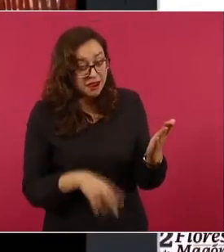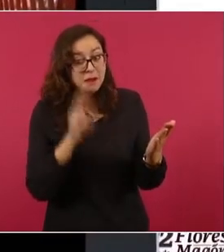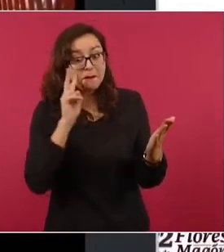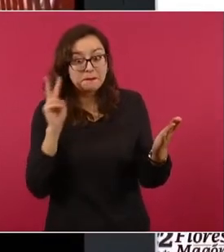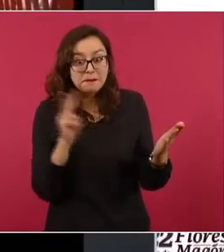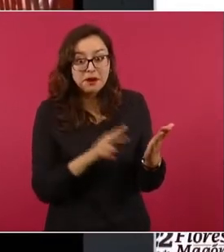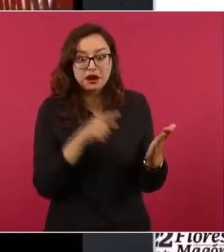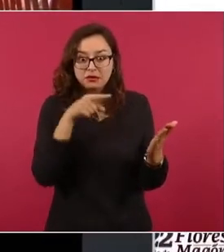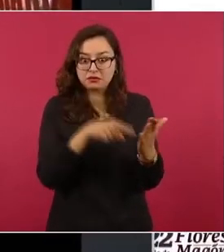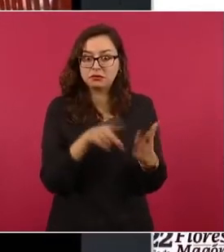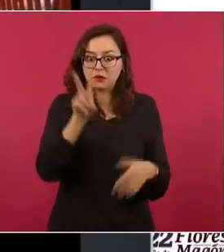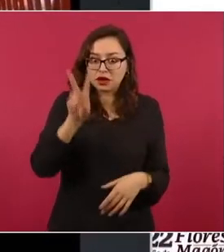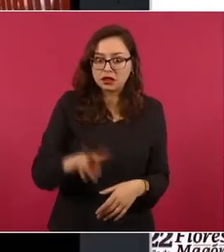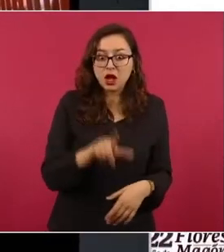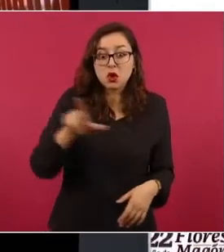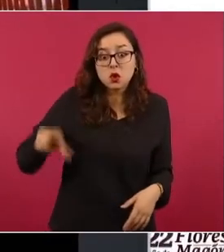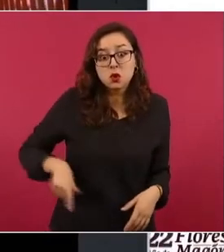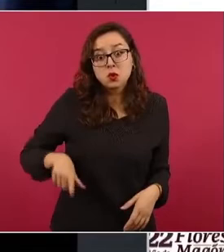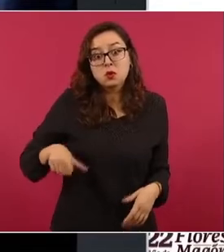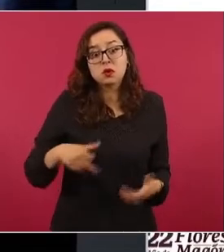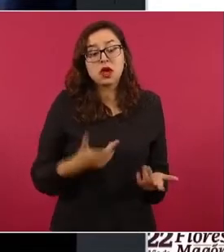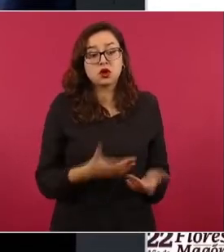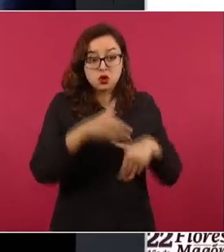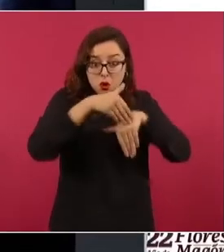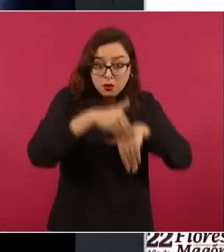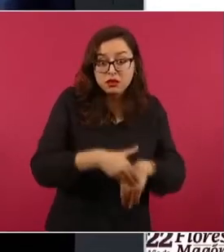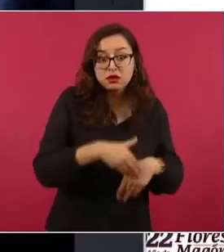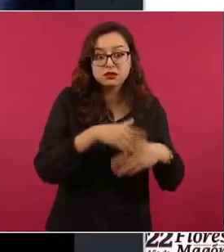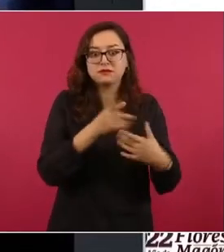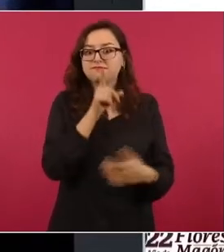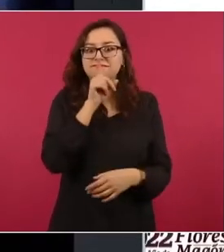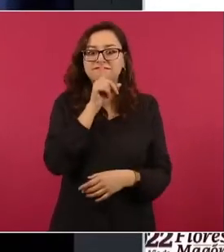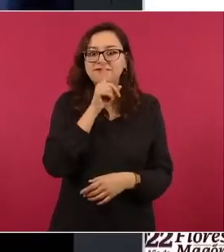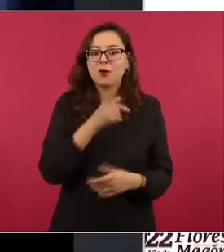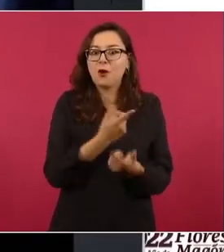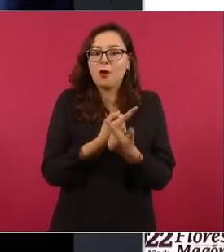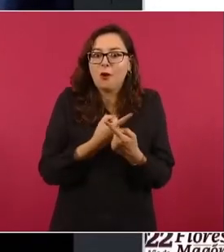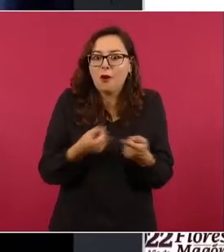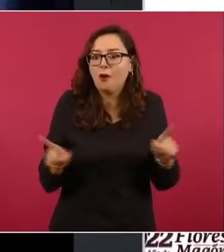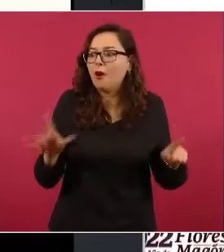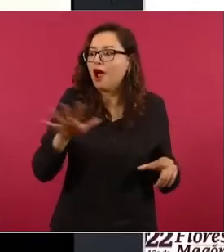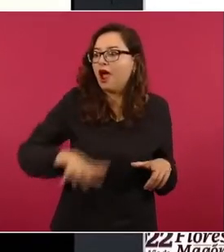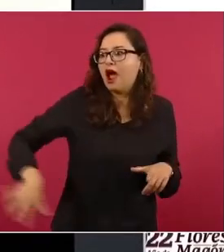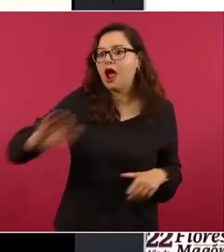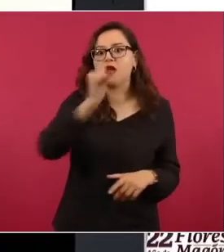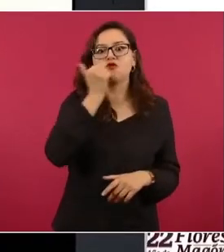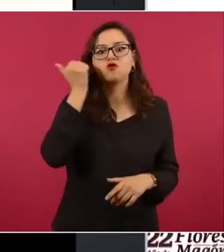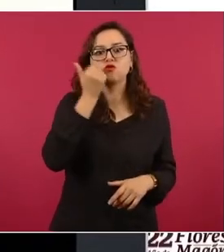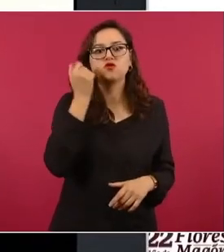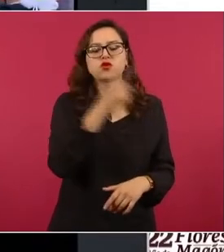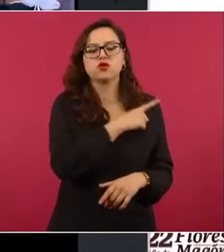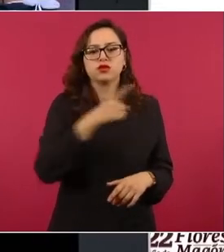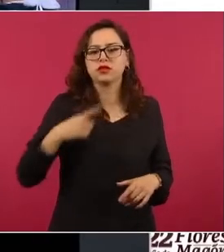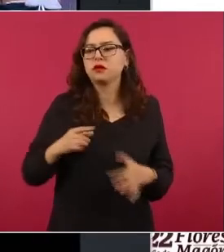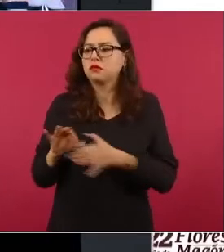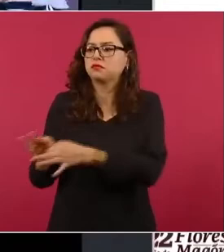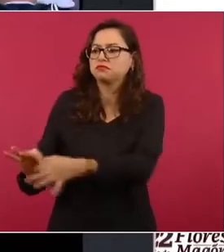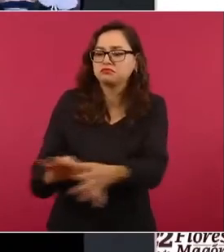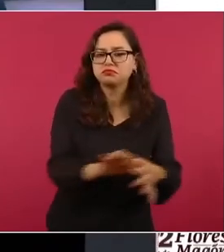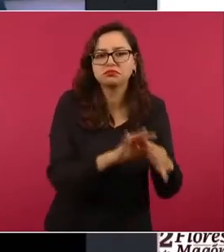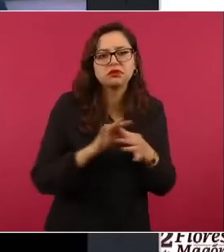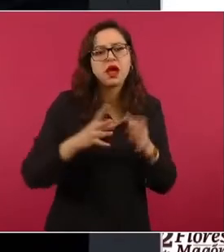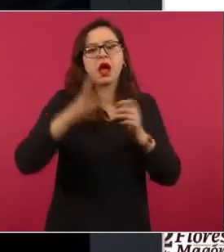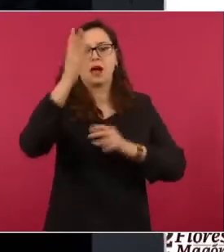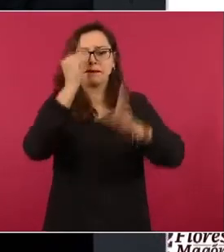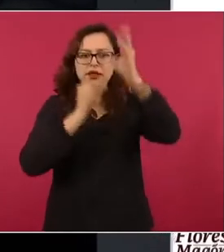contrario, pretende formar ciudadanos con principios de igualdad sustantiva, solidaridad, reparación del daño, libertad,